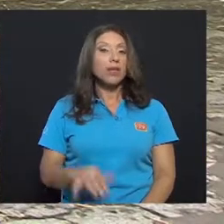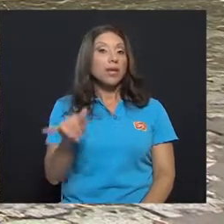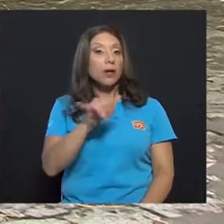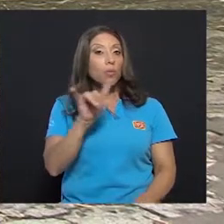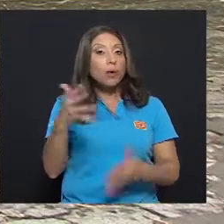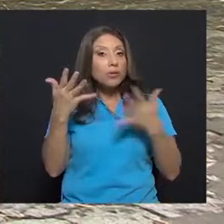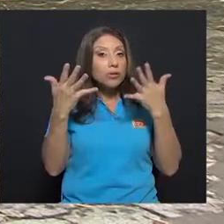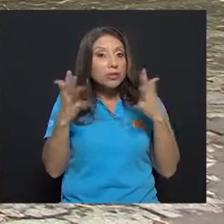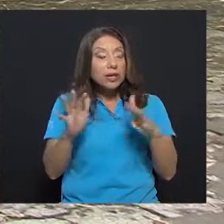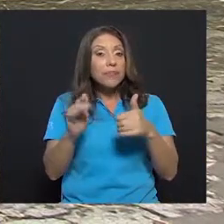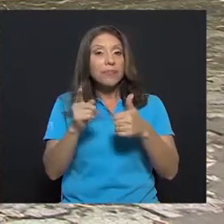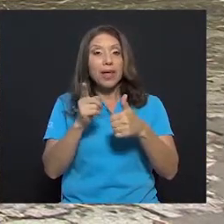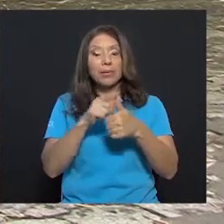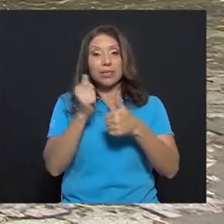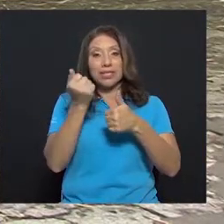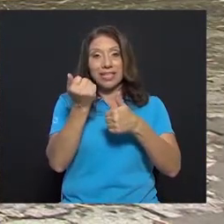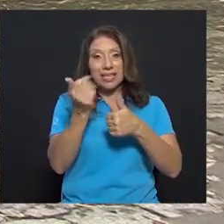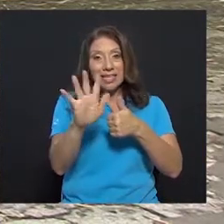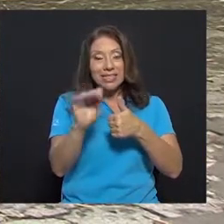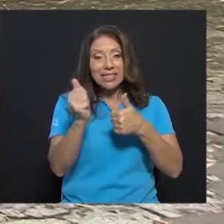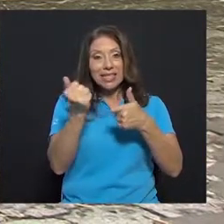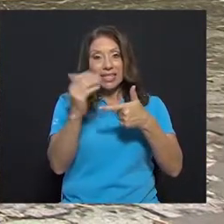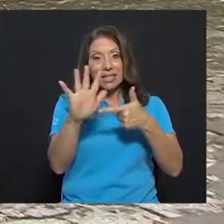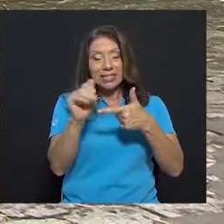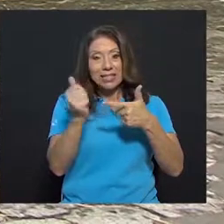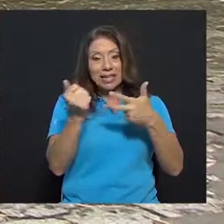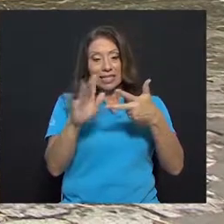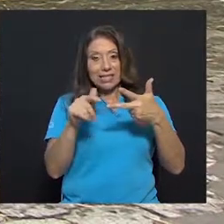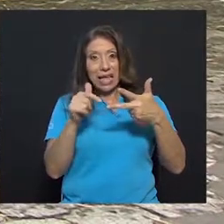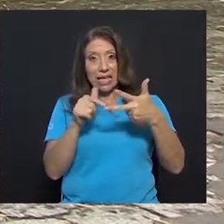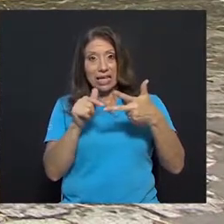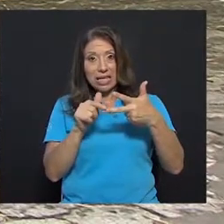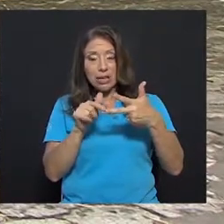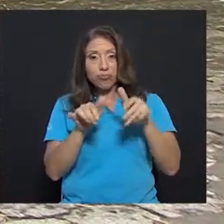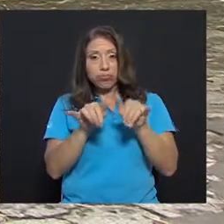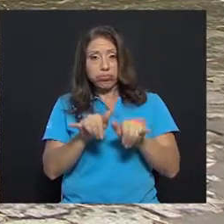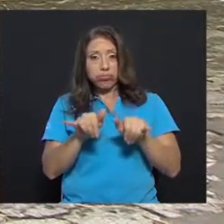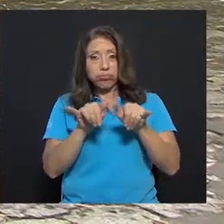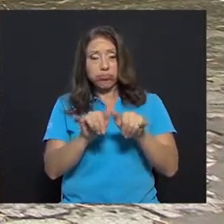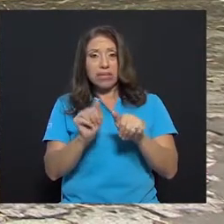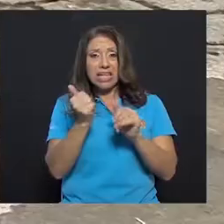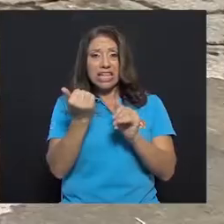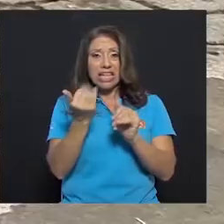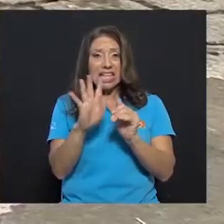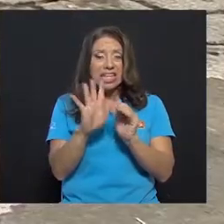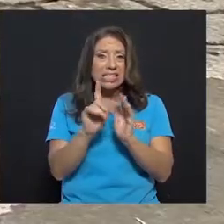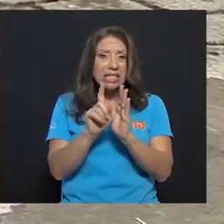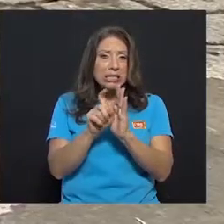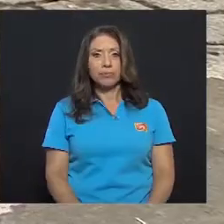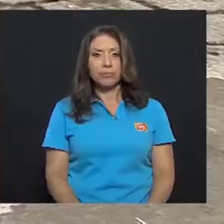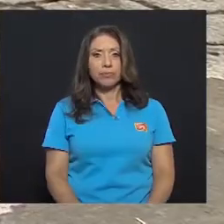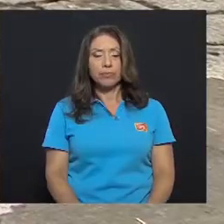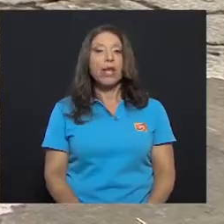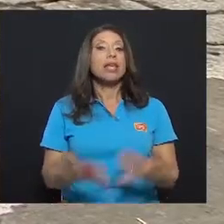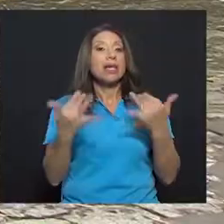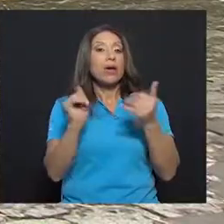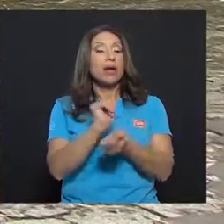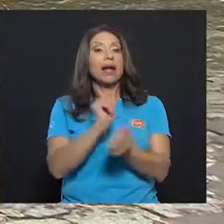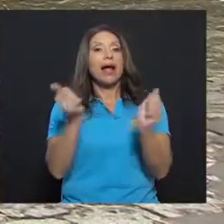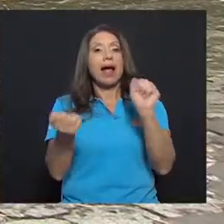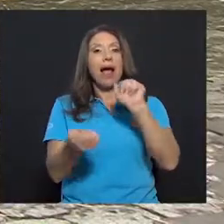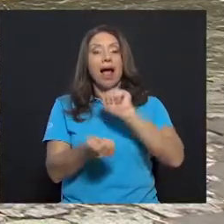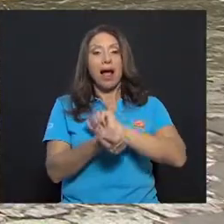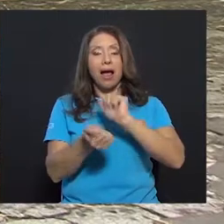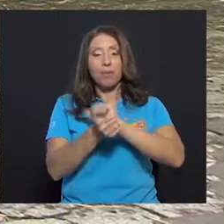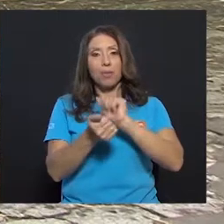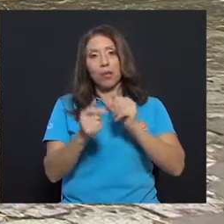E igual, una vez que hayamos hecho las 15 repeticiones, sostenemos por 15 a 20 segundos. Y vamos a hacer el cambio